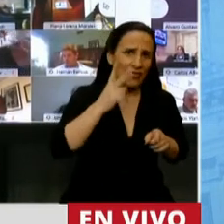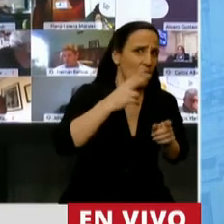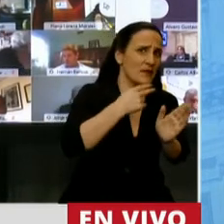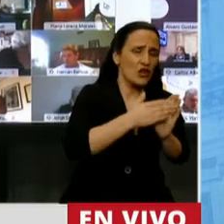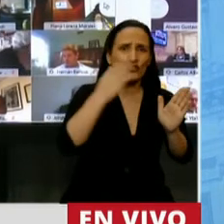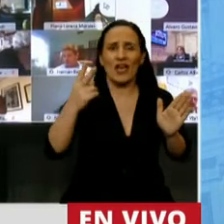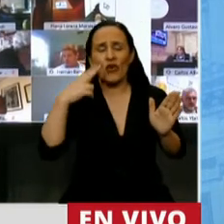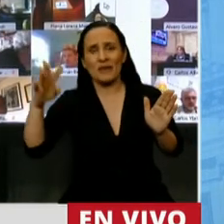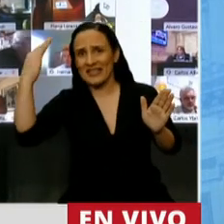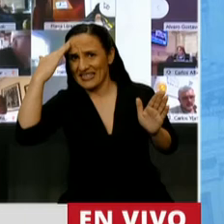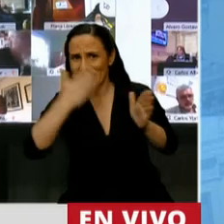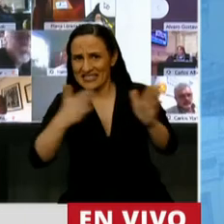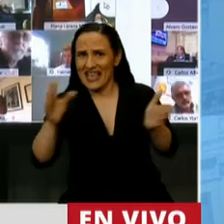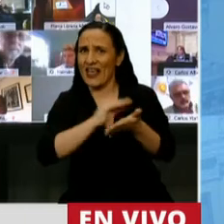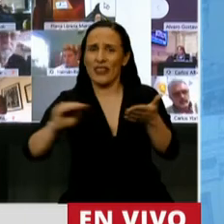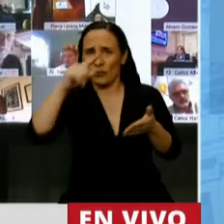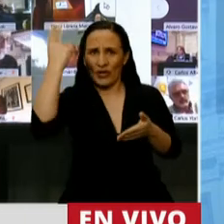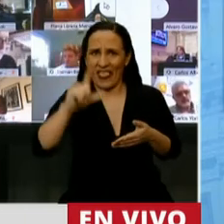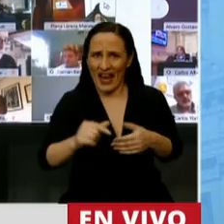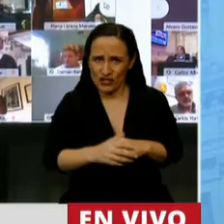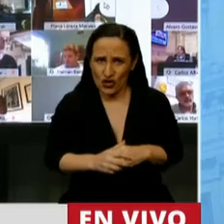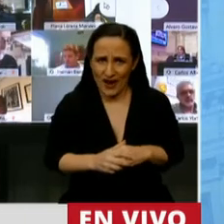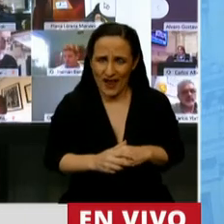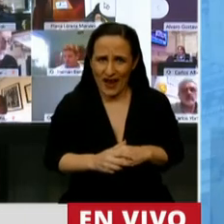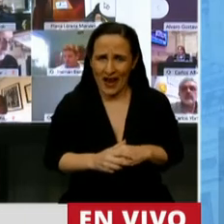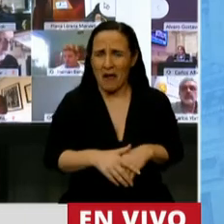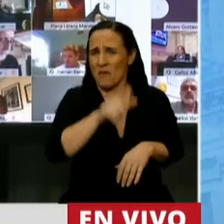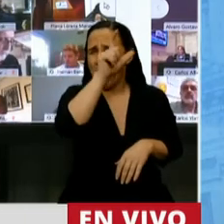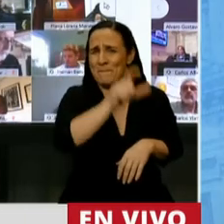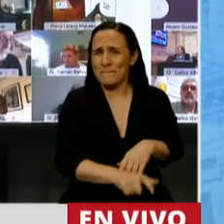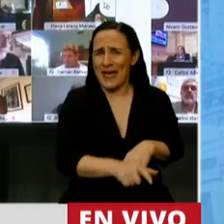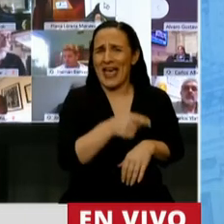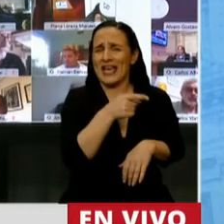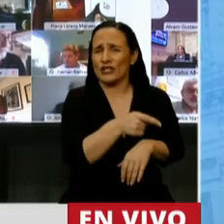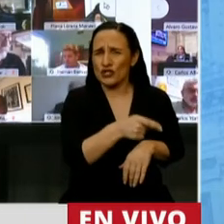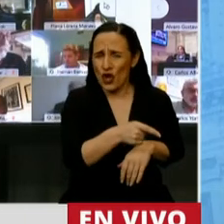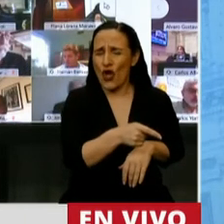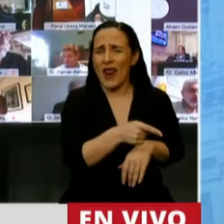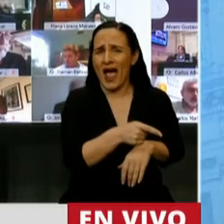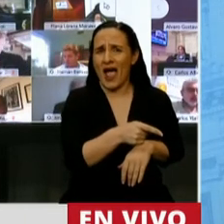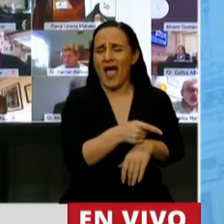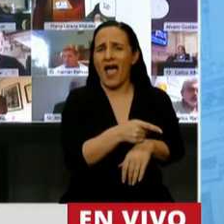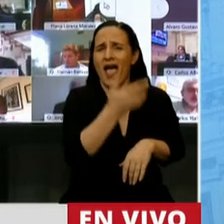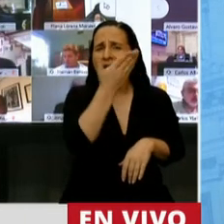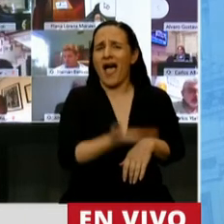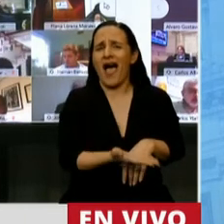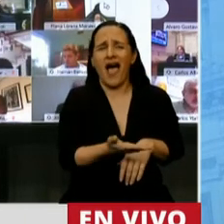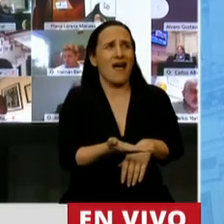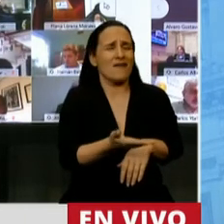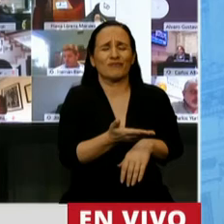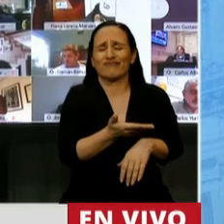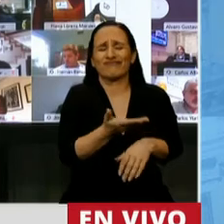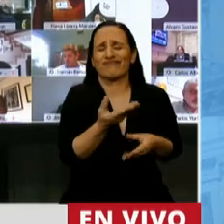al 2015 diputada nacional, una persona que por sobre todas las cosas tiene una calidad humana